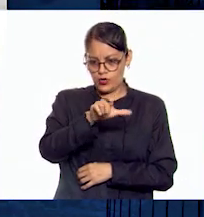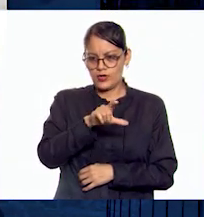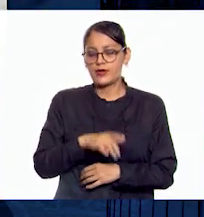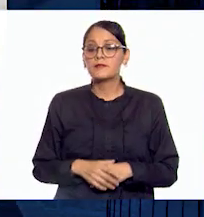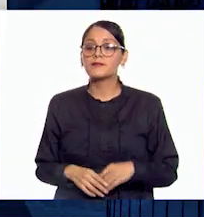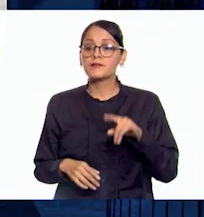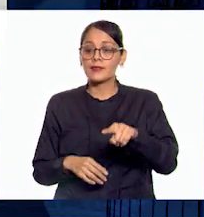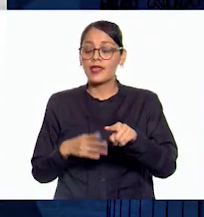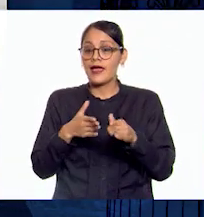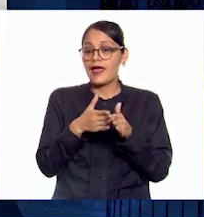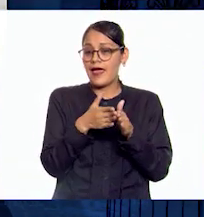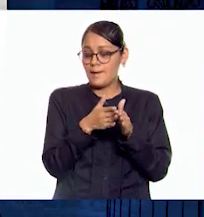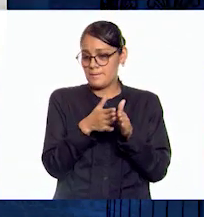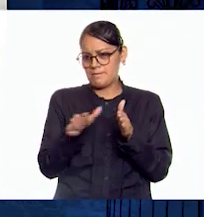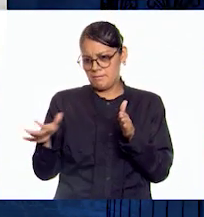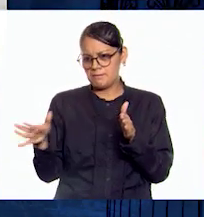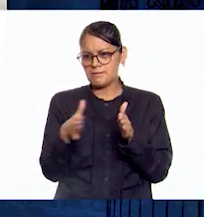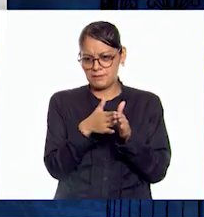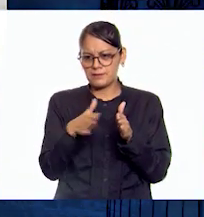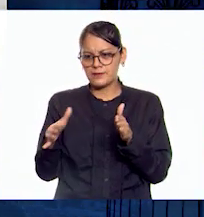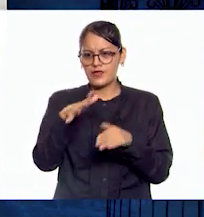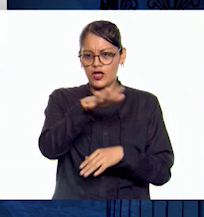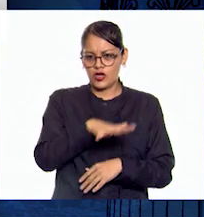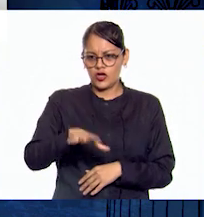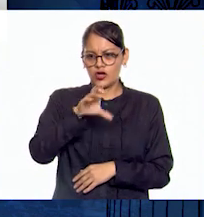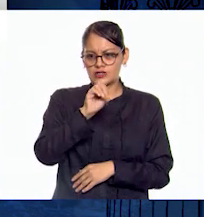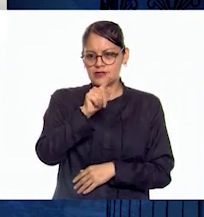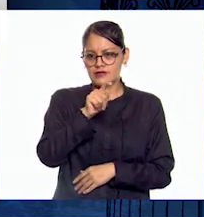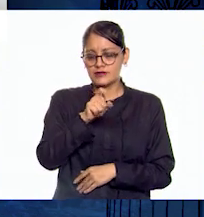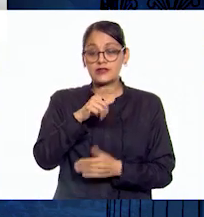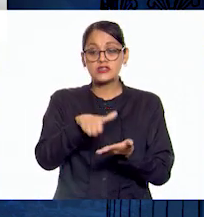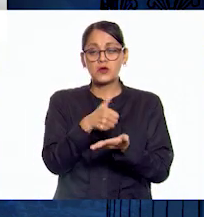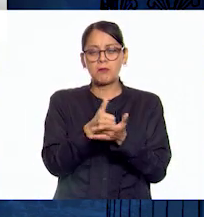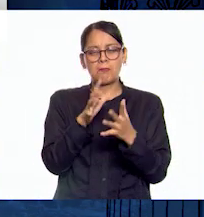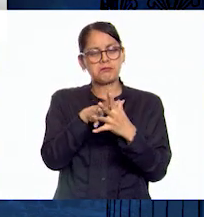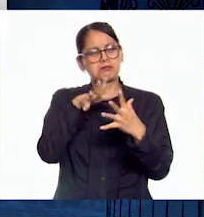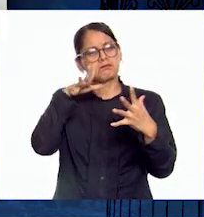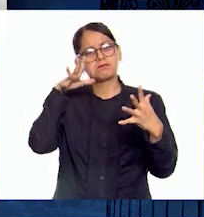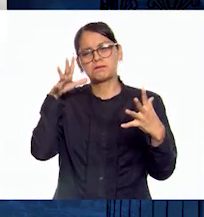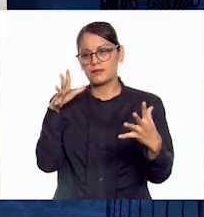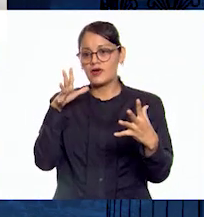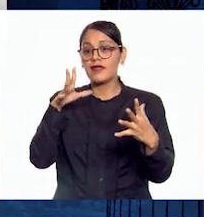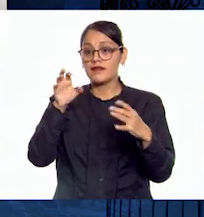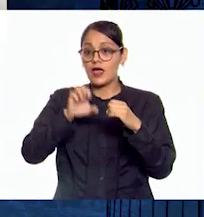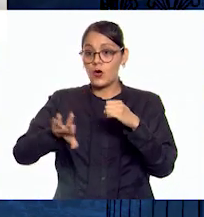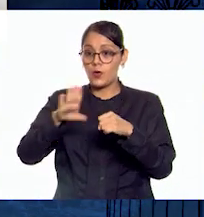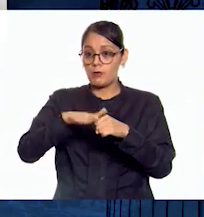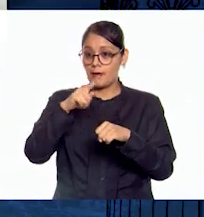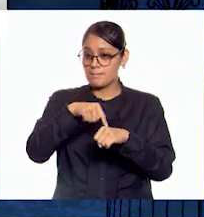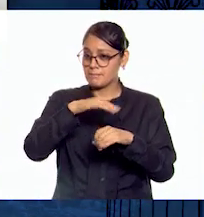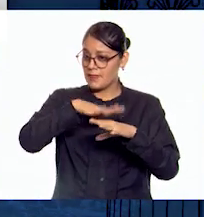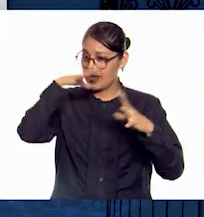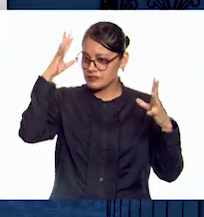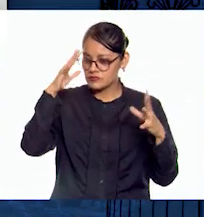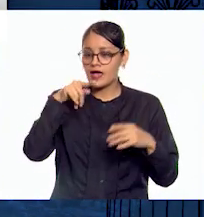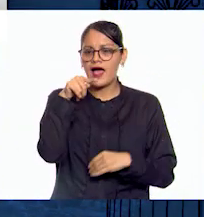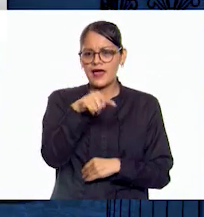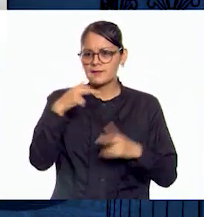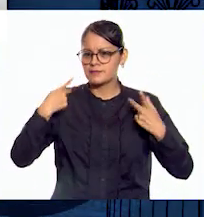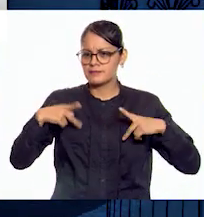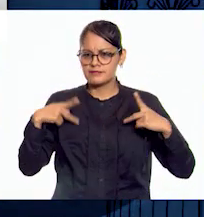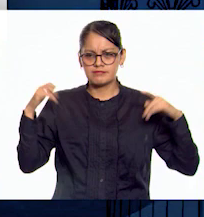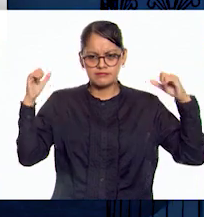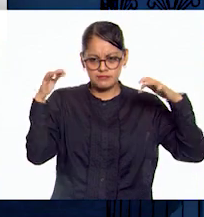Durante la Edad Media, Constantinopla fue la ciudad más grande y poblada de Europa. Ahí se concentraban grandes cantidades de